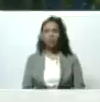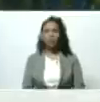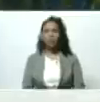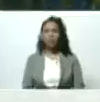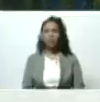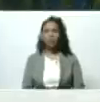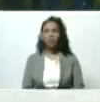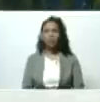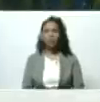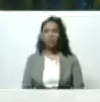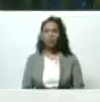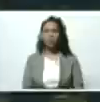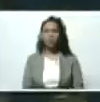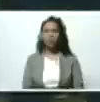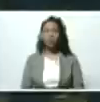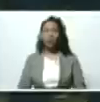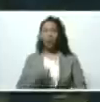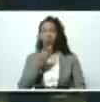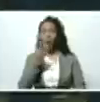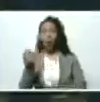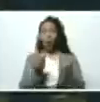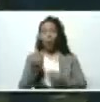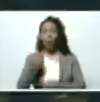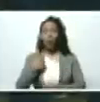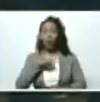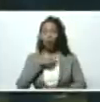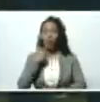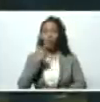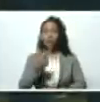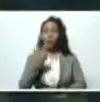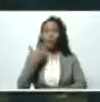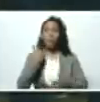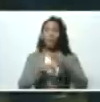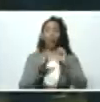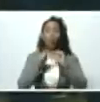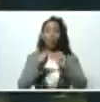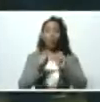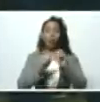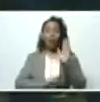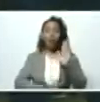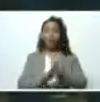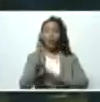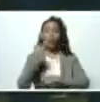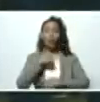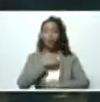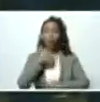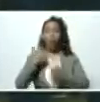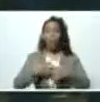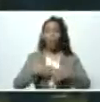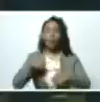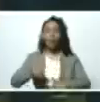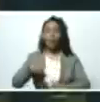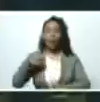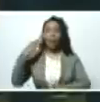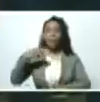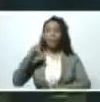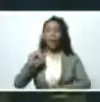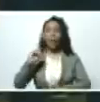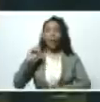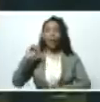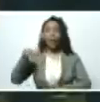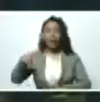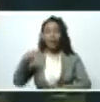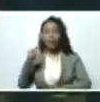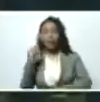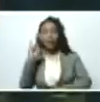como le manifestaba vamos a seguir creciendo desde Pequibén le puedo decir que nuestra clase trabajadora